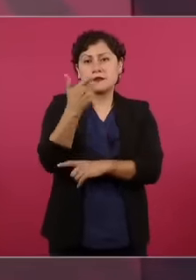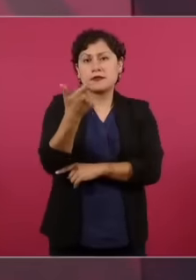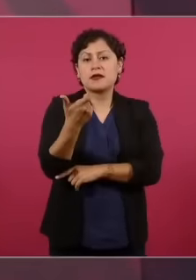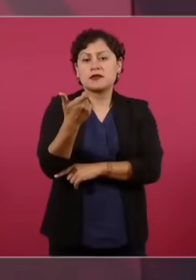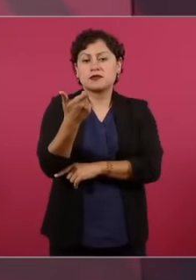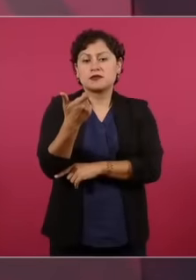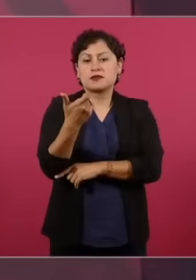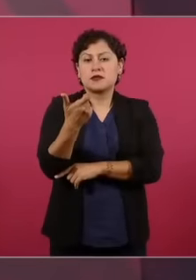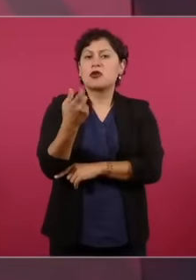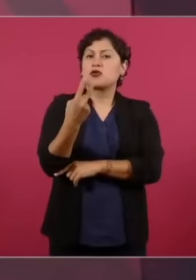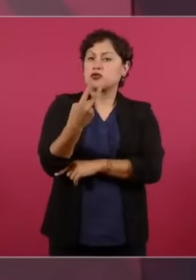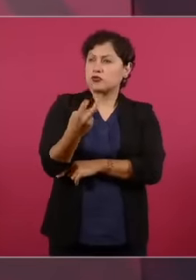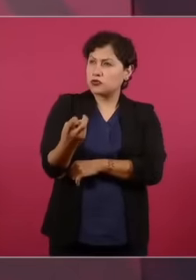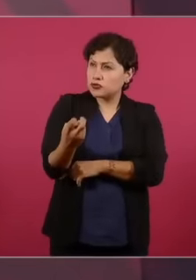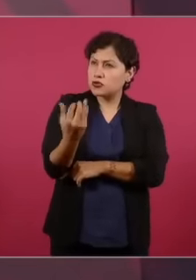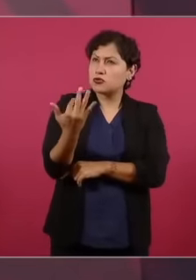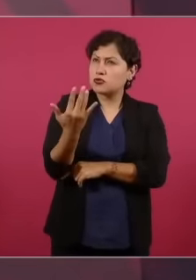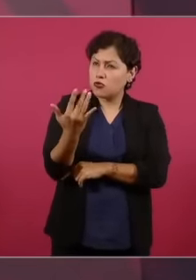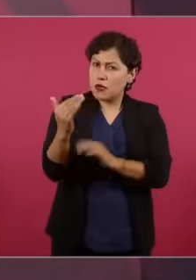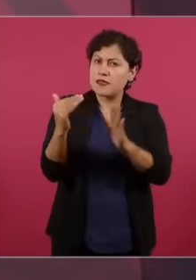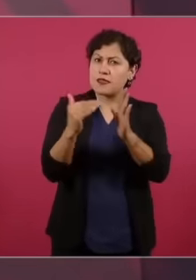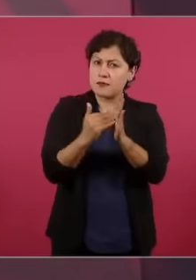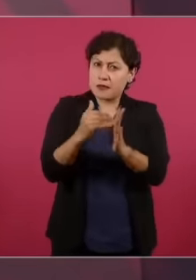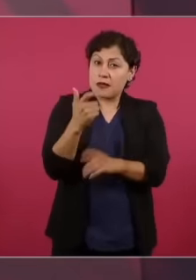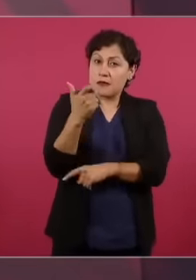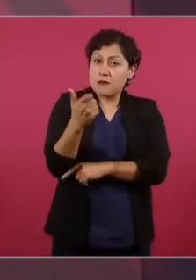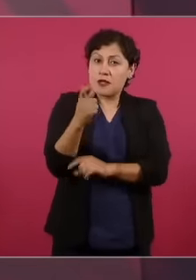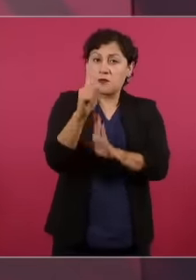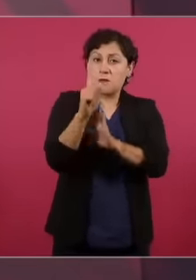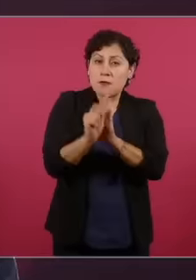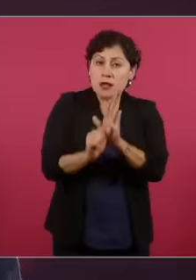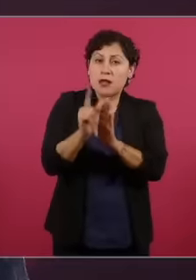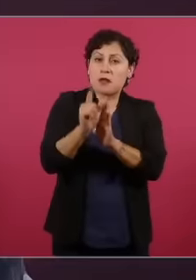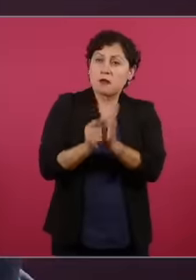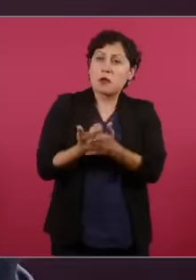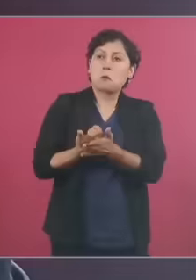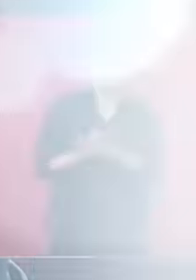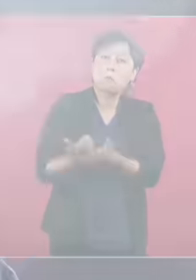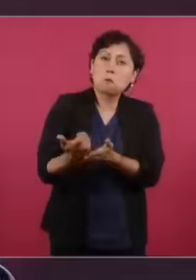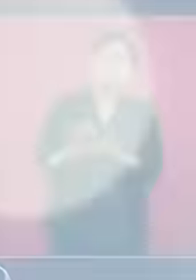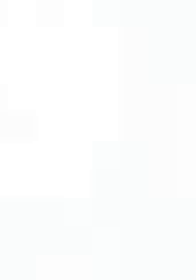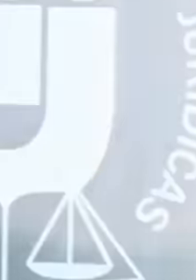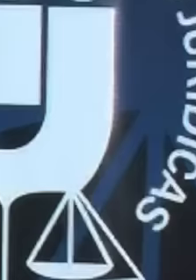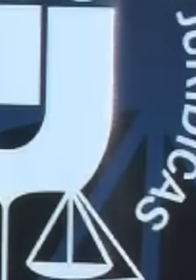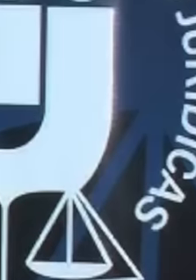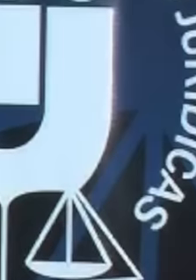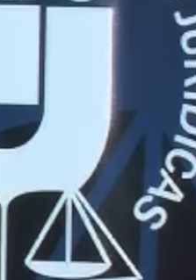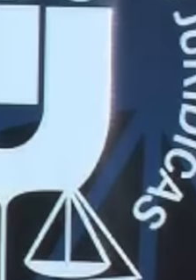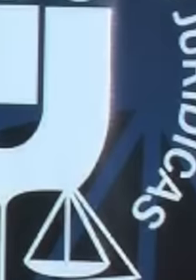250 mil pesos mensuales. Pero no sólo eso,